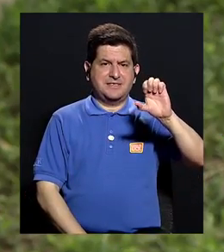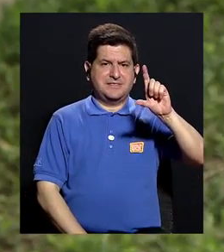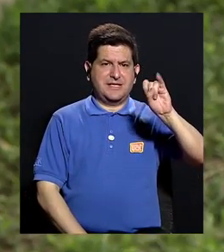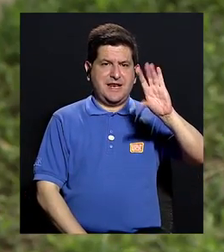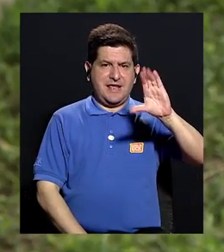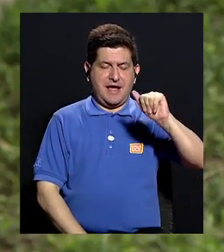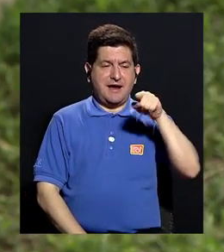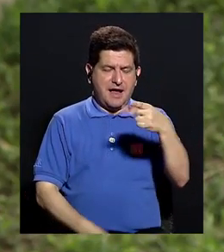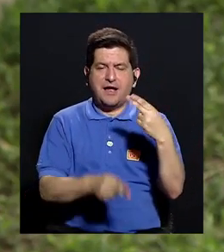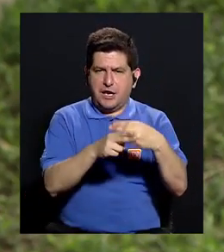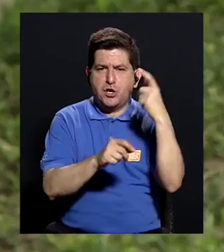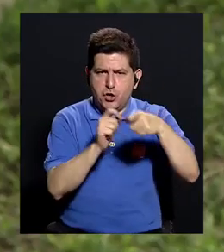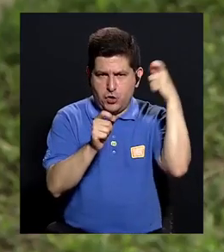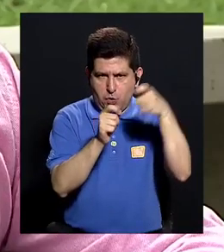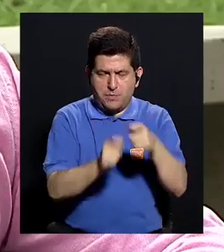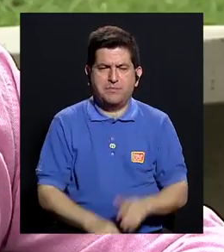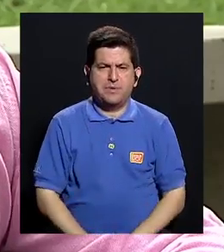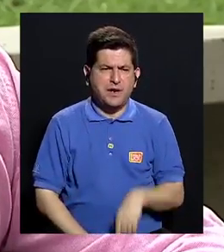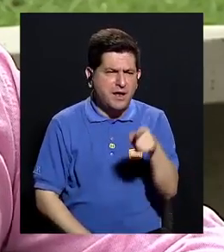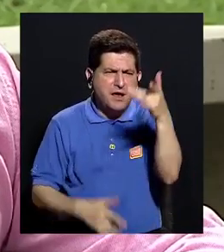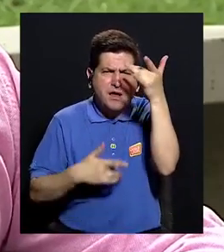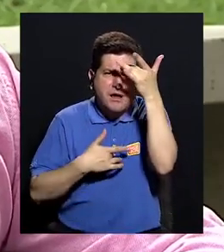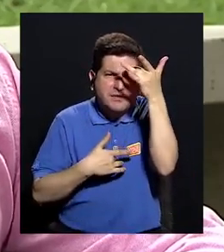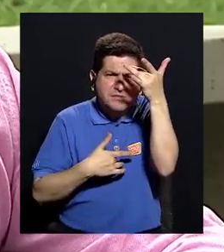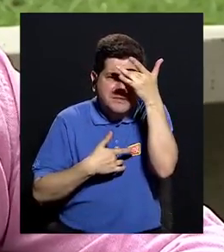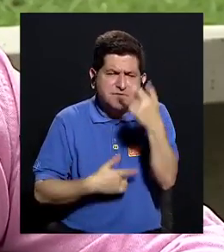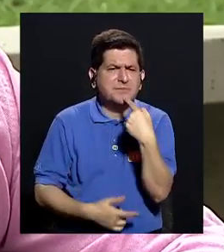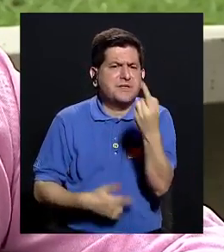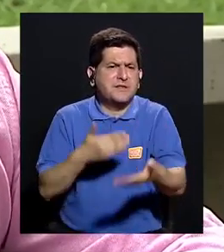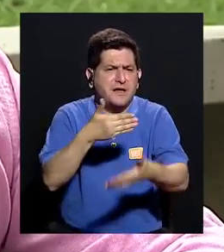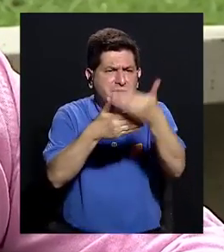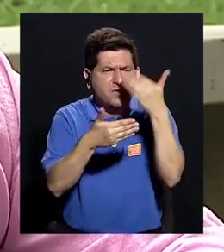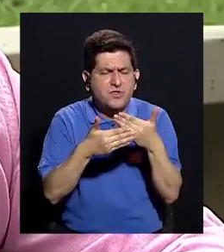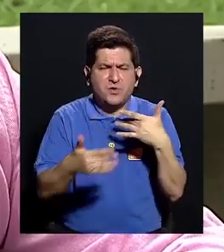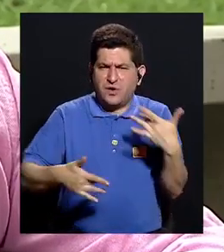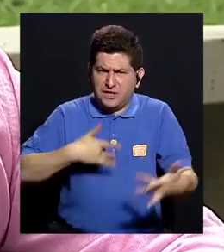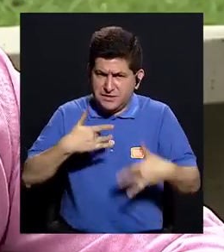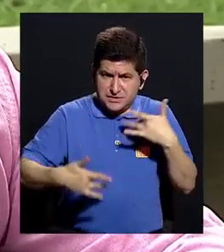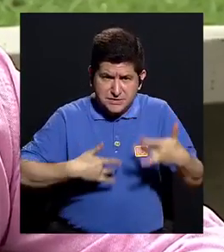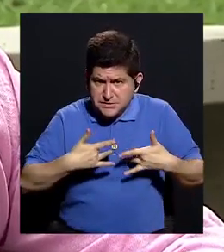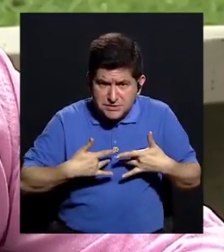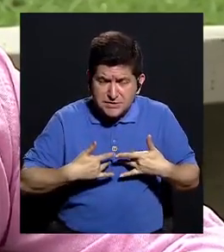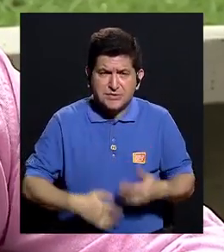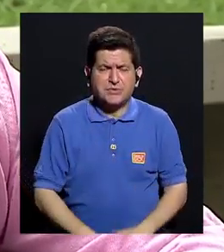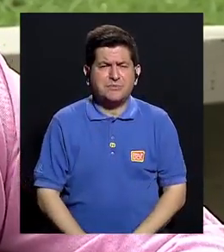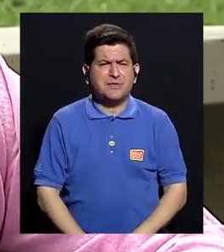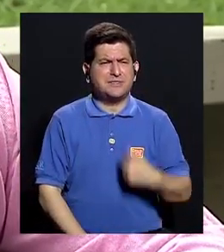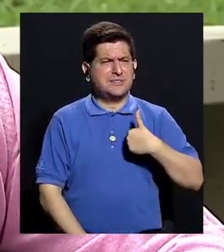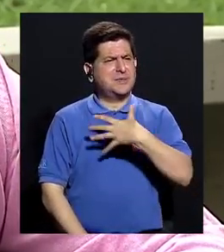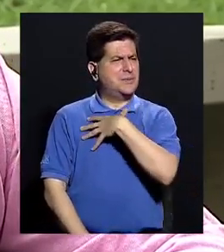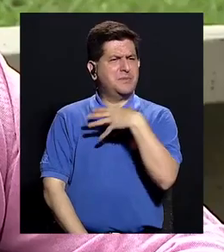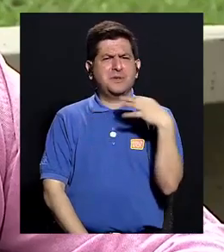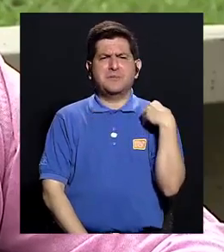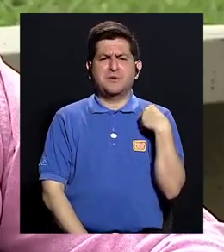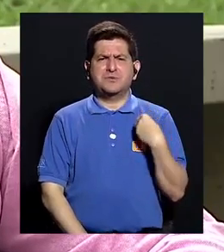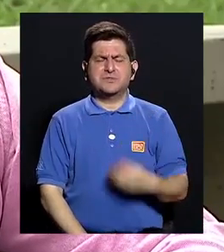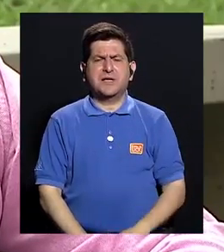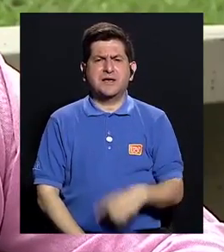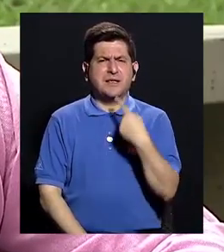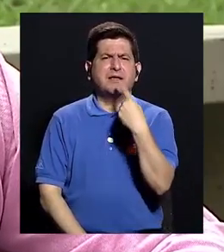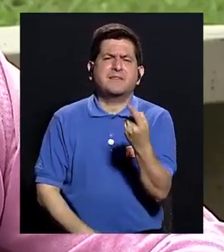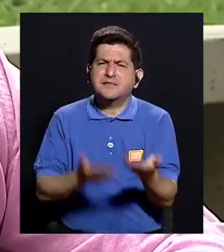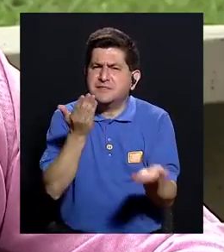se le tiene que mencionar. Específicamente esta enfermedad celiaca, ahora que usted menciona los síntomas, pues me gustaría ver si lo